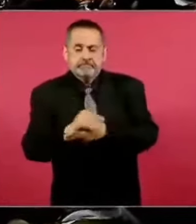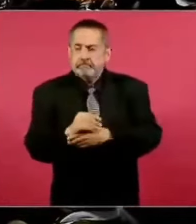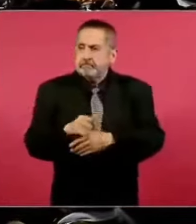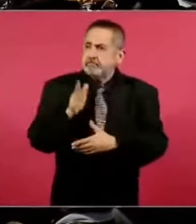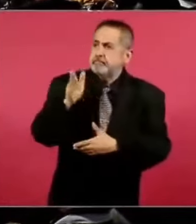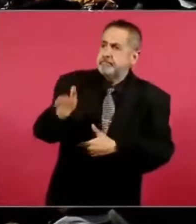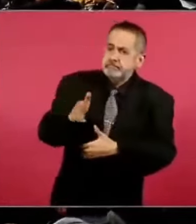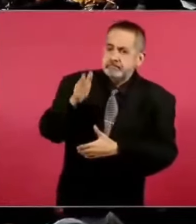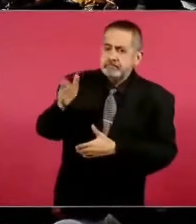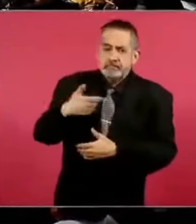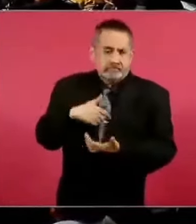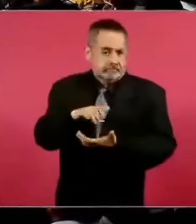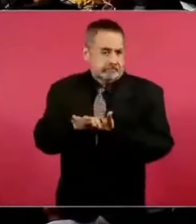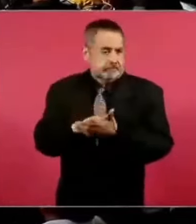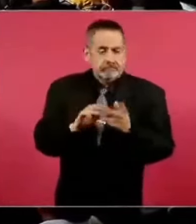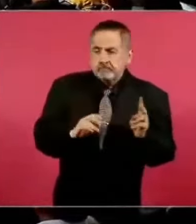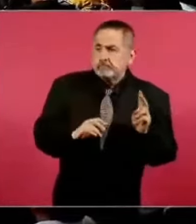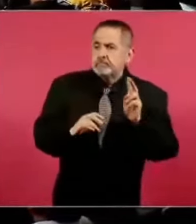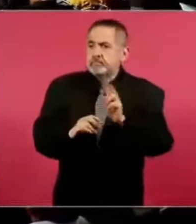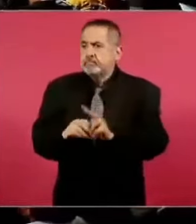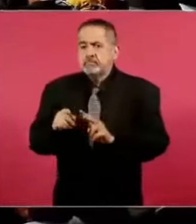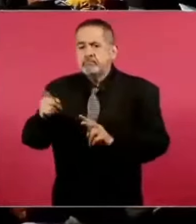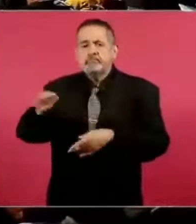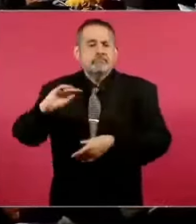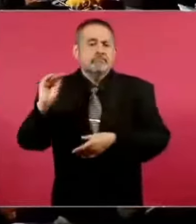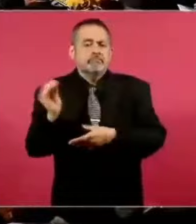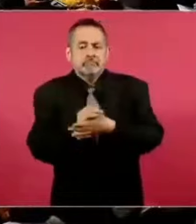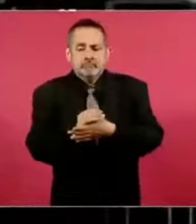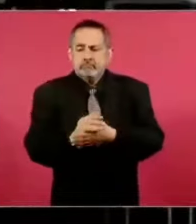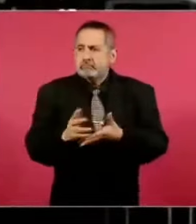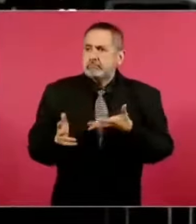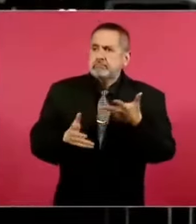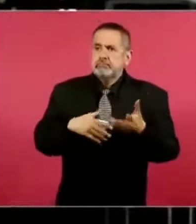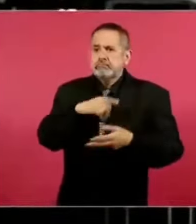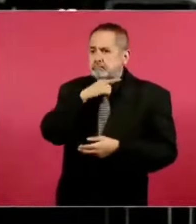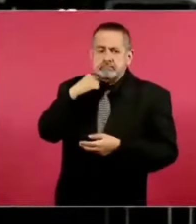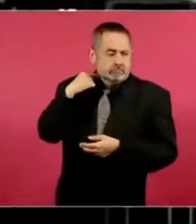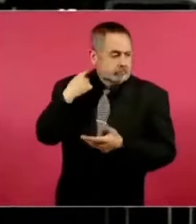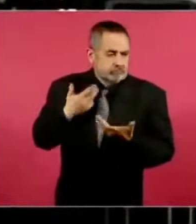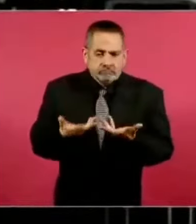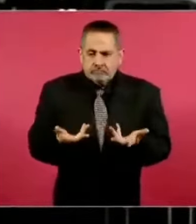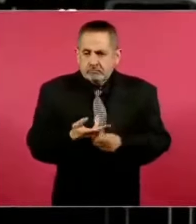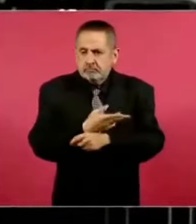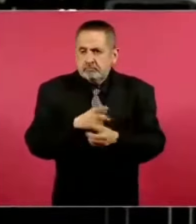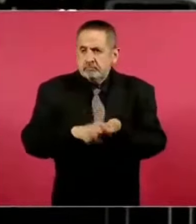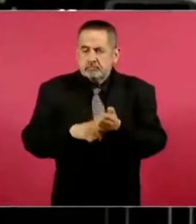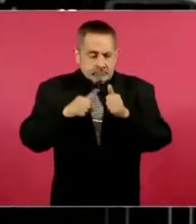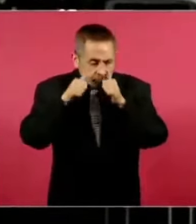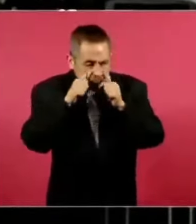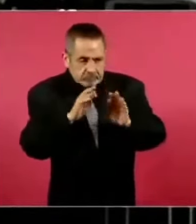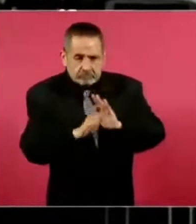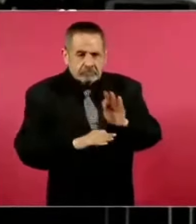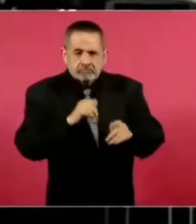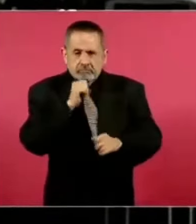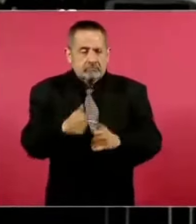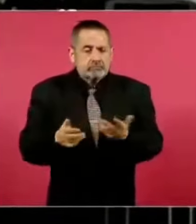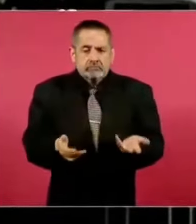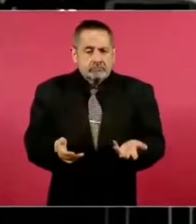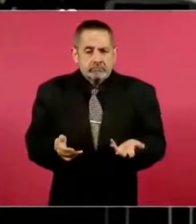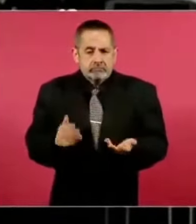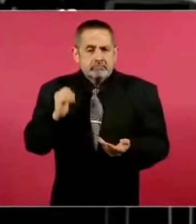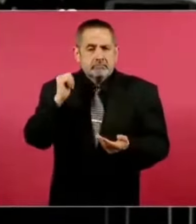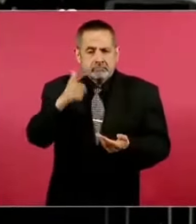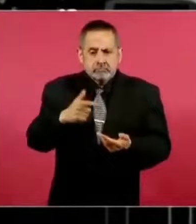problema con su esposa, que ha quedado desafortunadamente sin posibilidad de tener